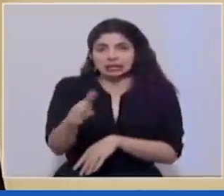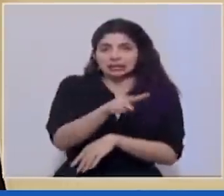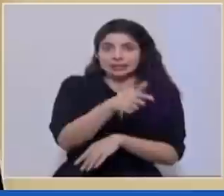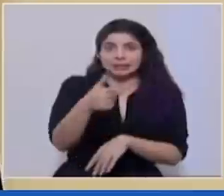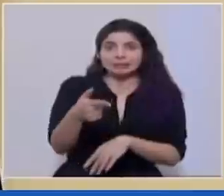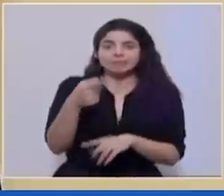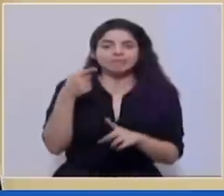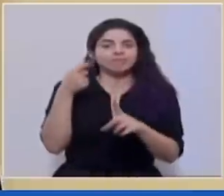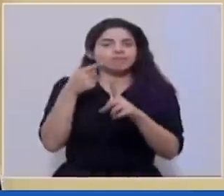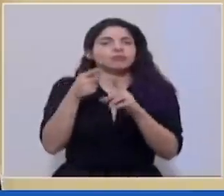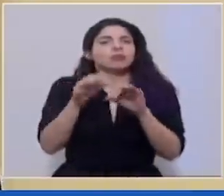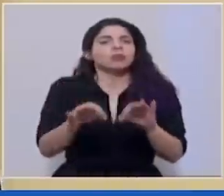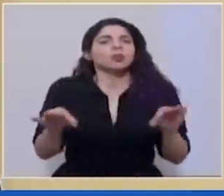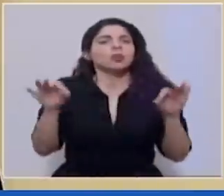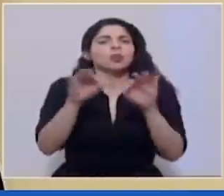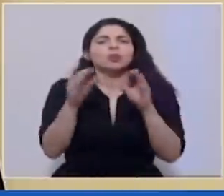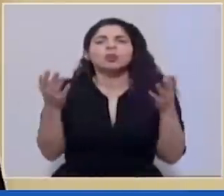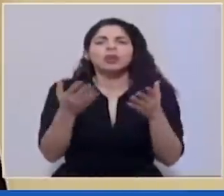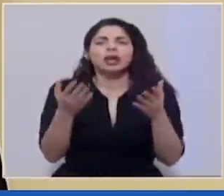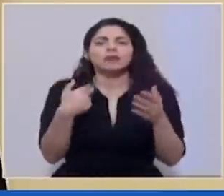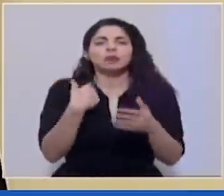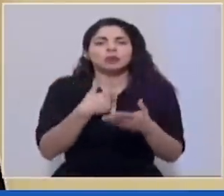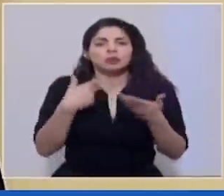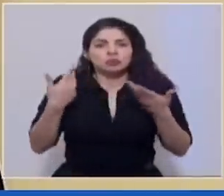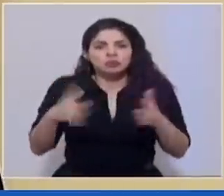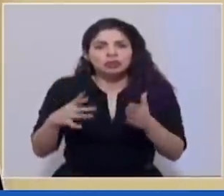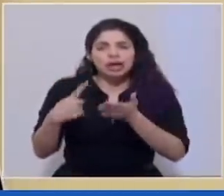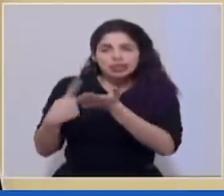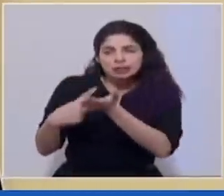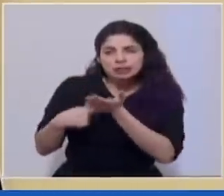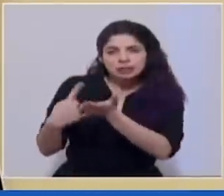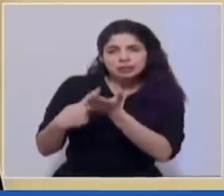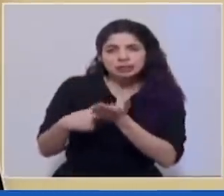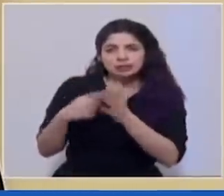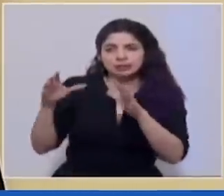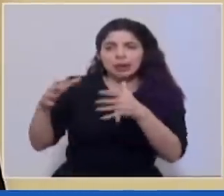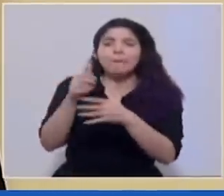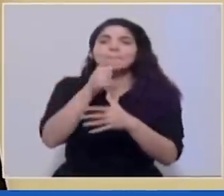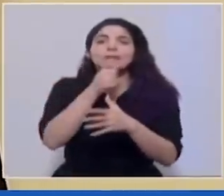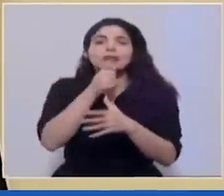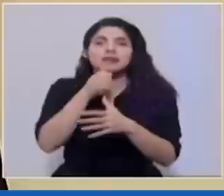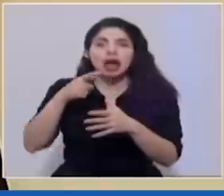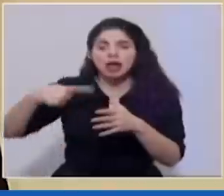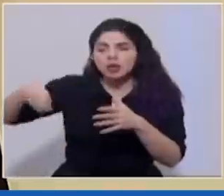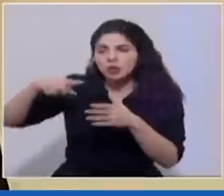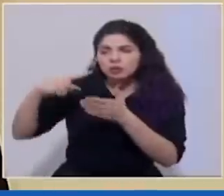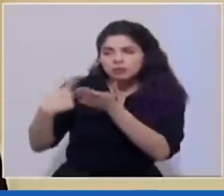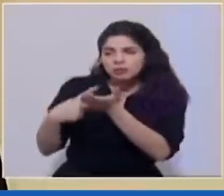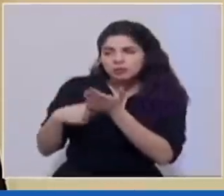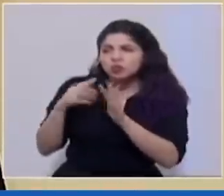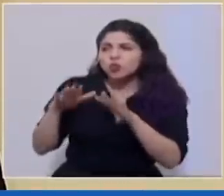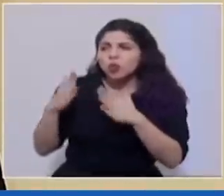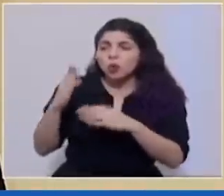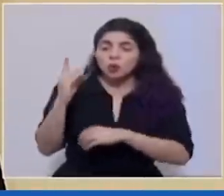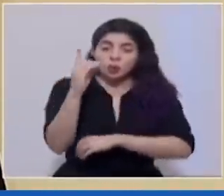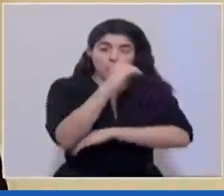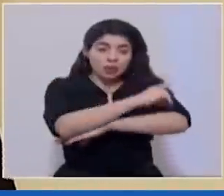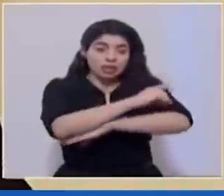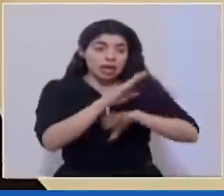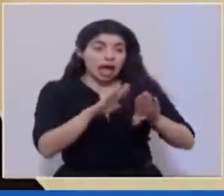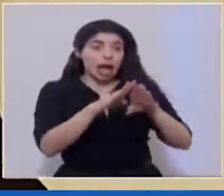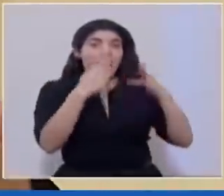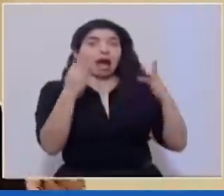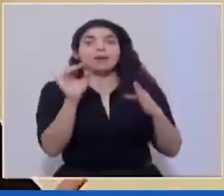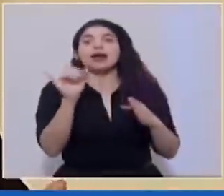fundamental, y en lo cual hemos venido conversando con el sector privado para garantizar que esos días de mayor apertura,